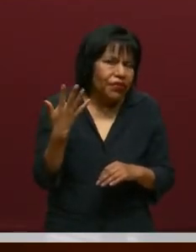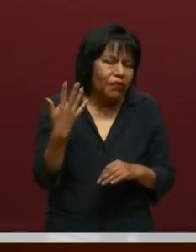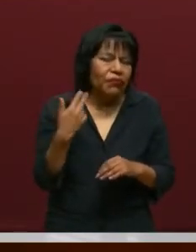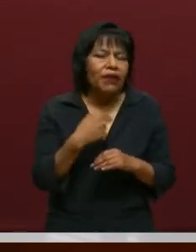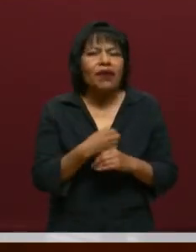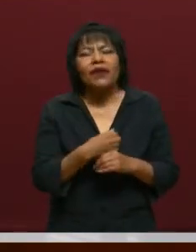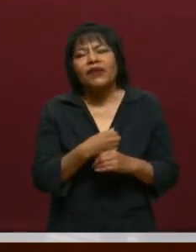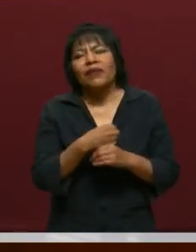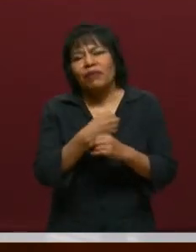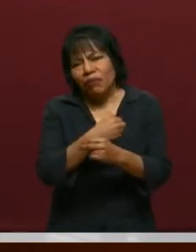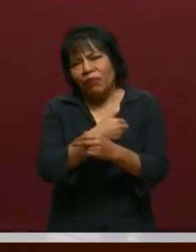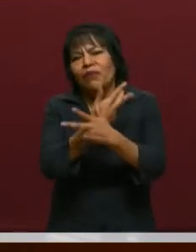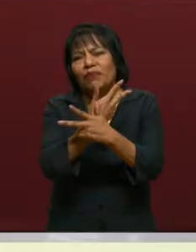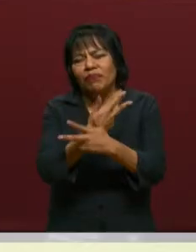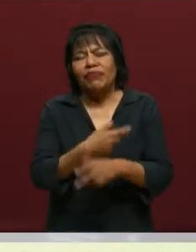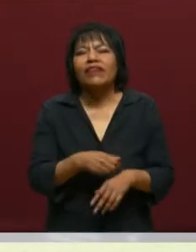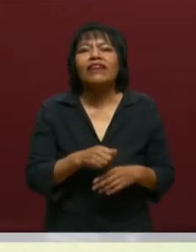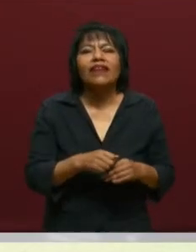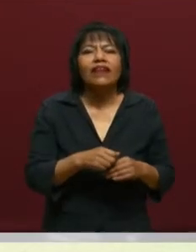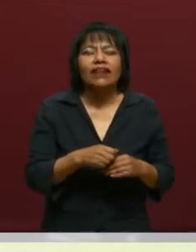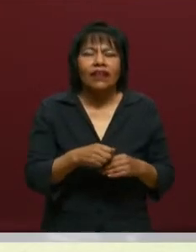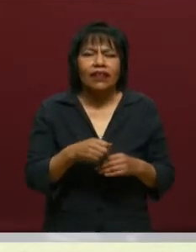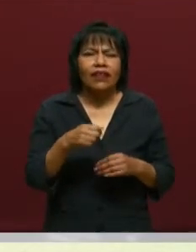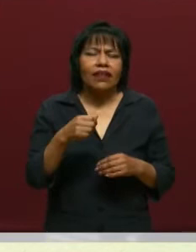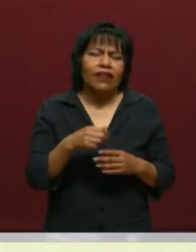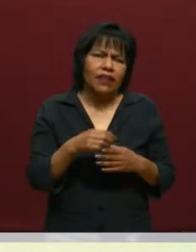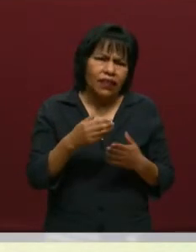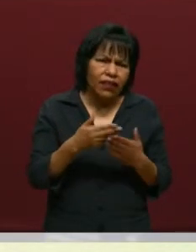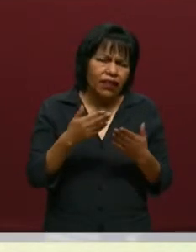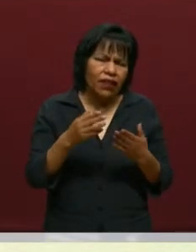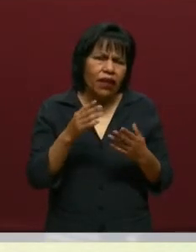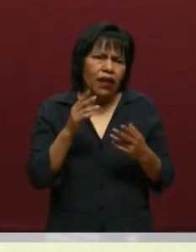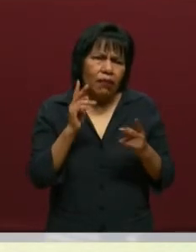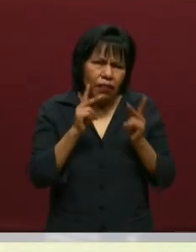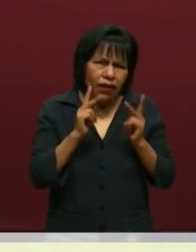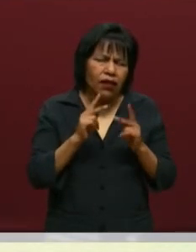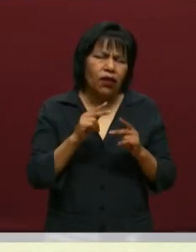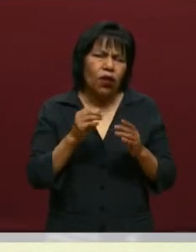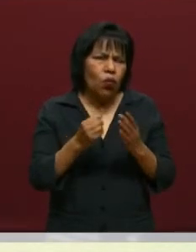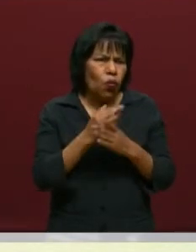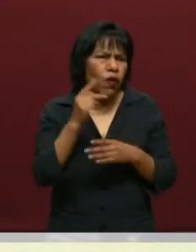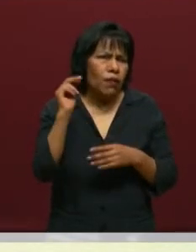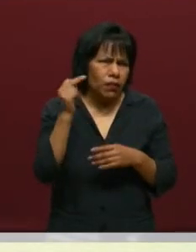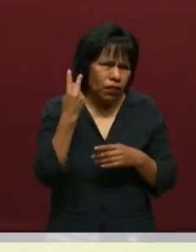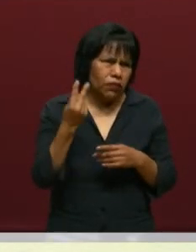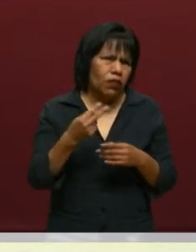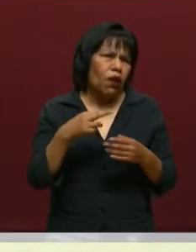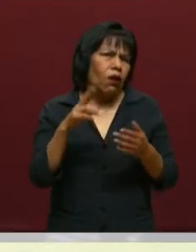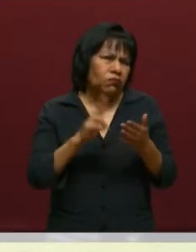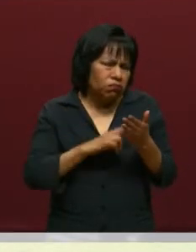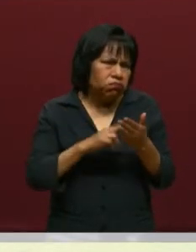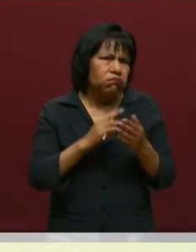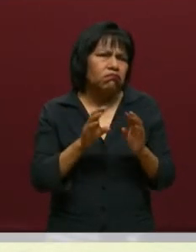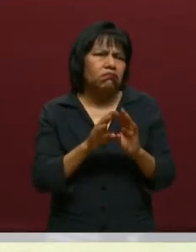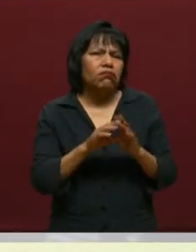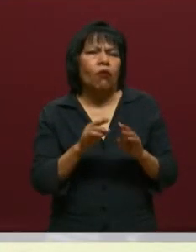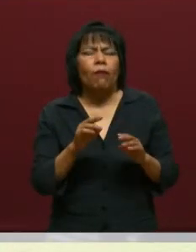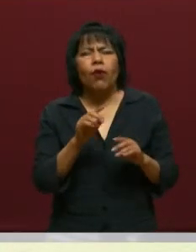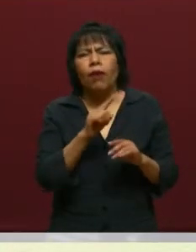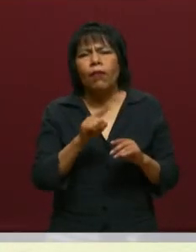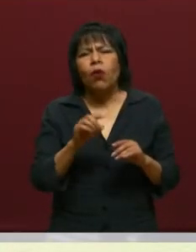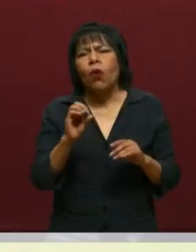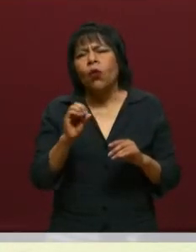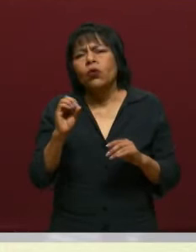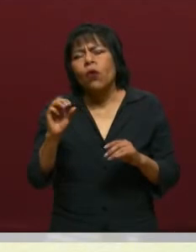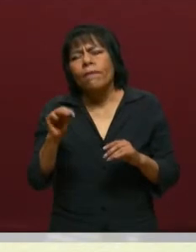manera virtual. Ahora, maestra, hablando ya de estas nuevas tecnologías, de estas herramientas, como por ejemplo el Zoom, en el